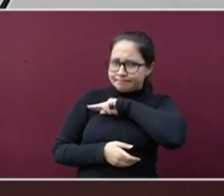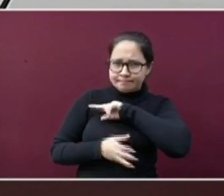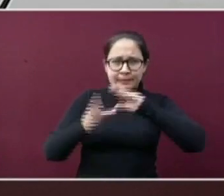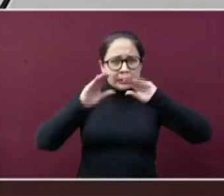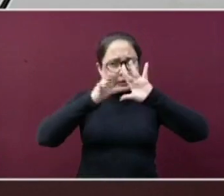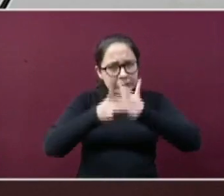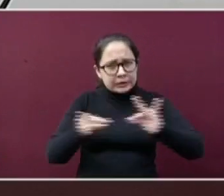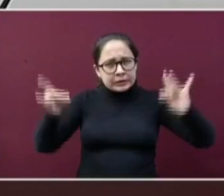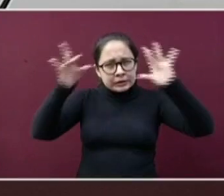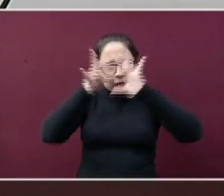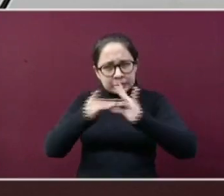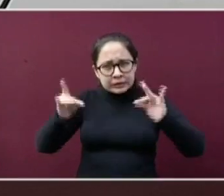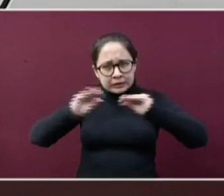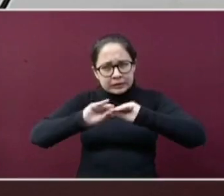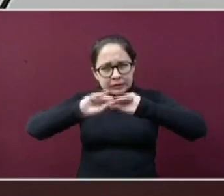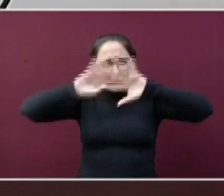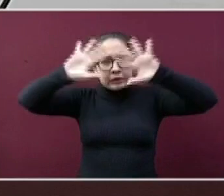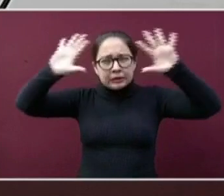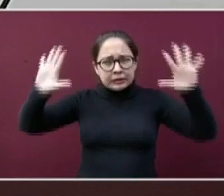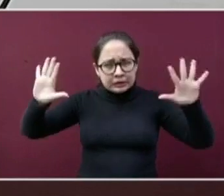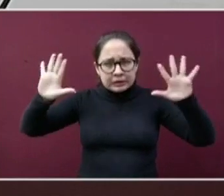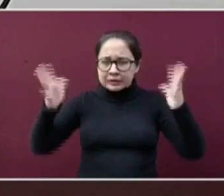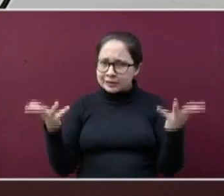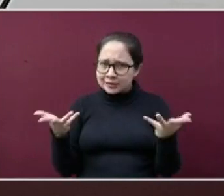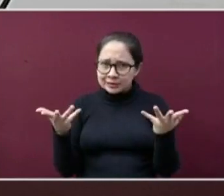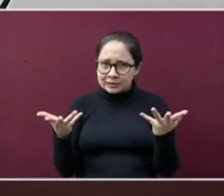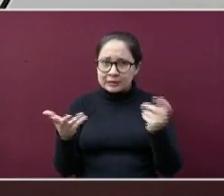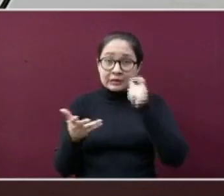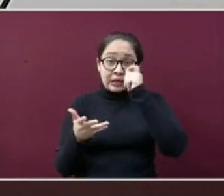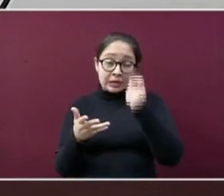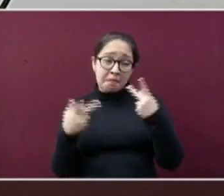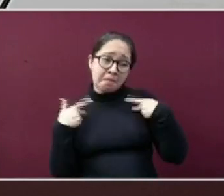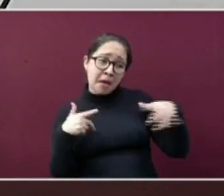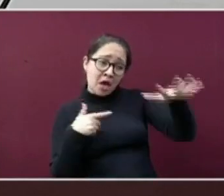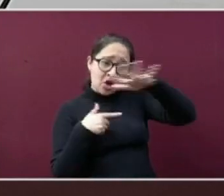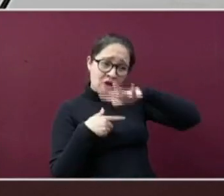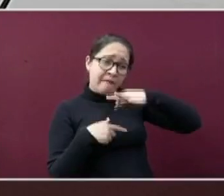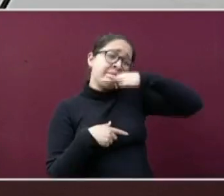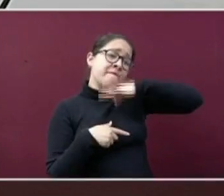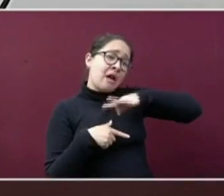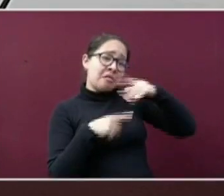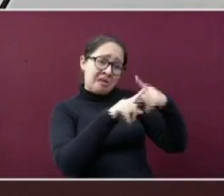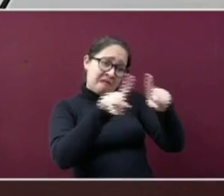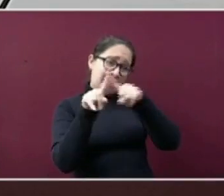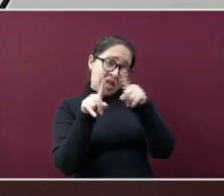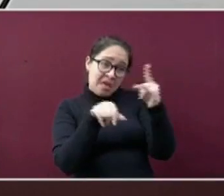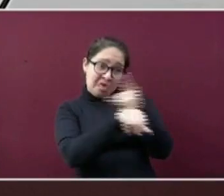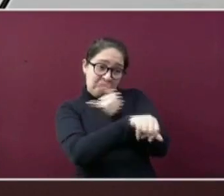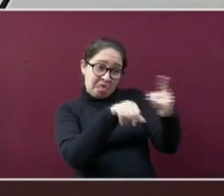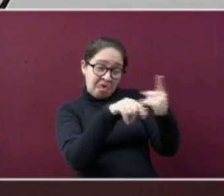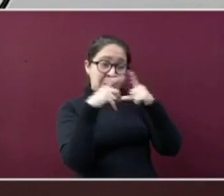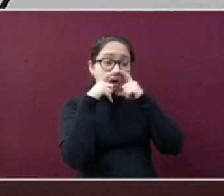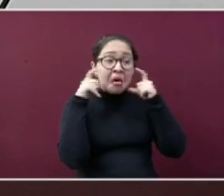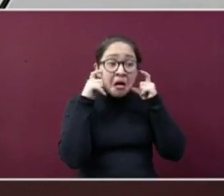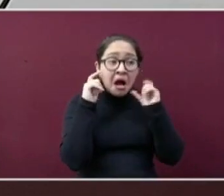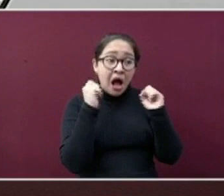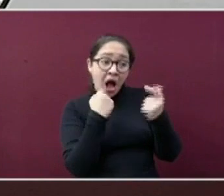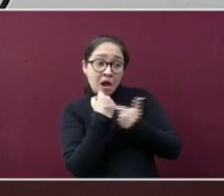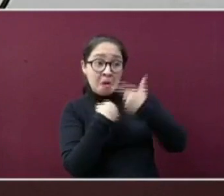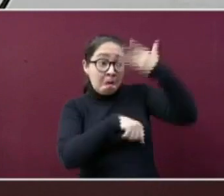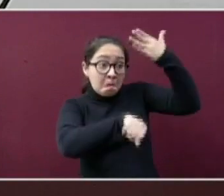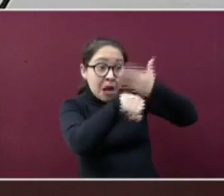claros al decir que no hay sanciones a la ciudadanía por no usar un